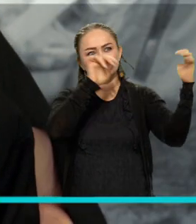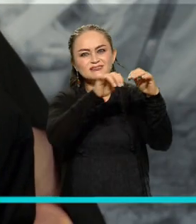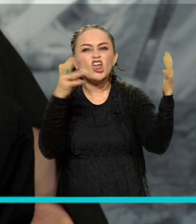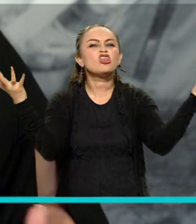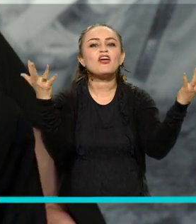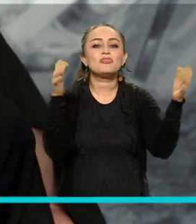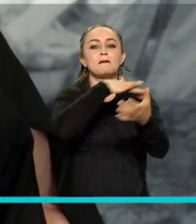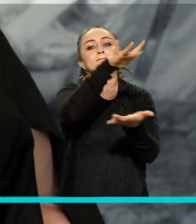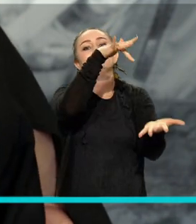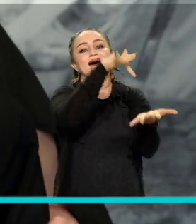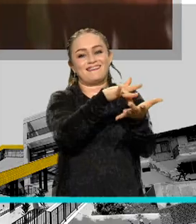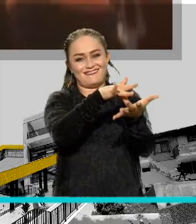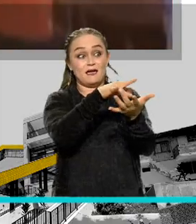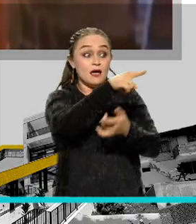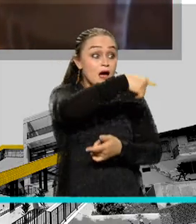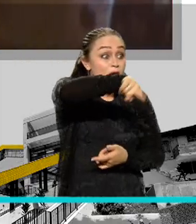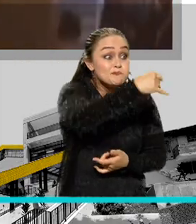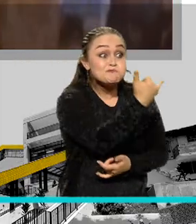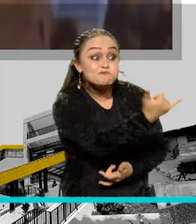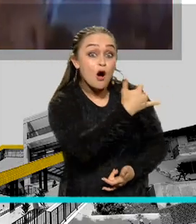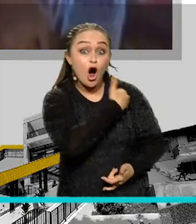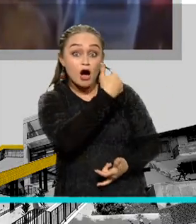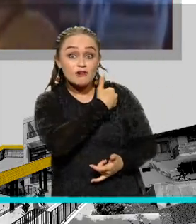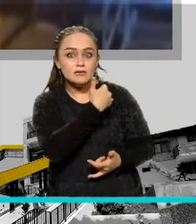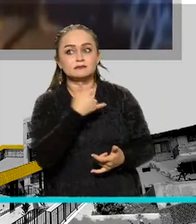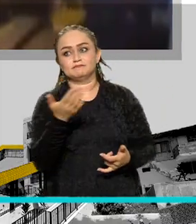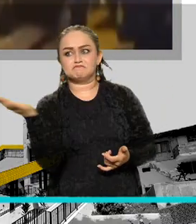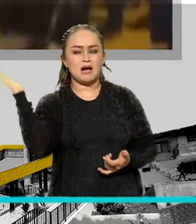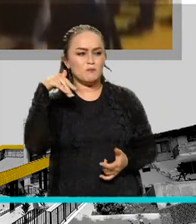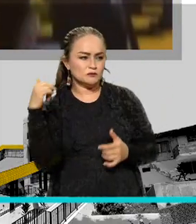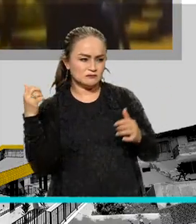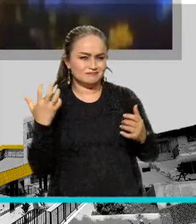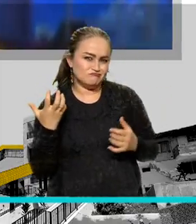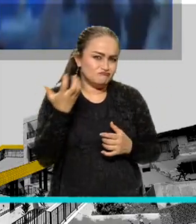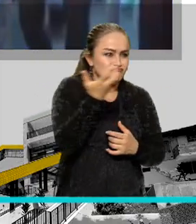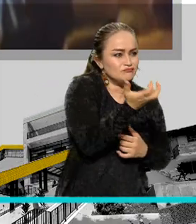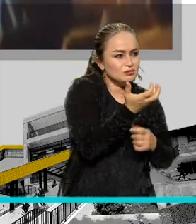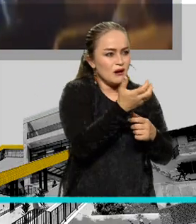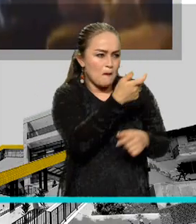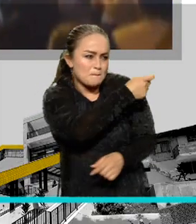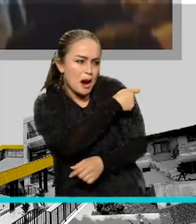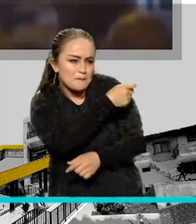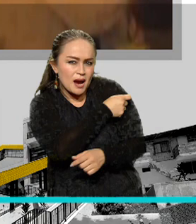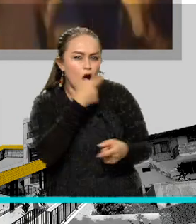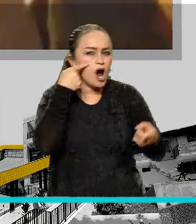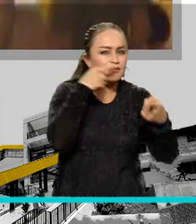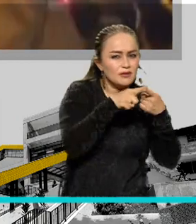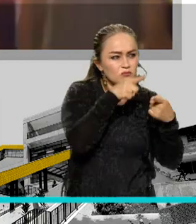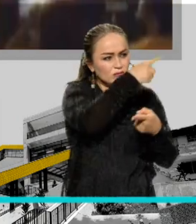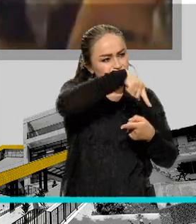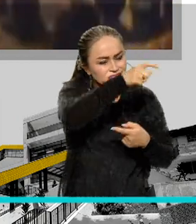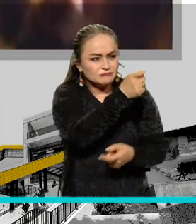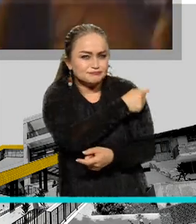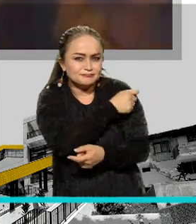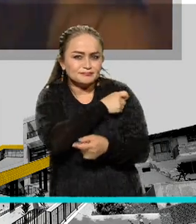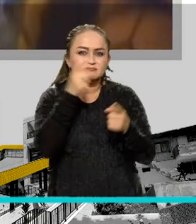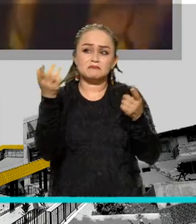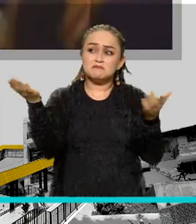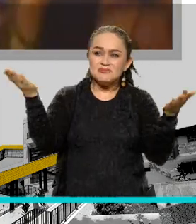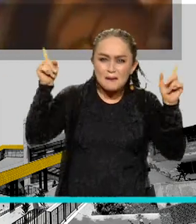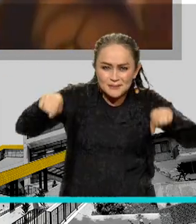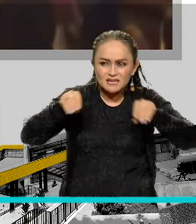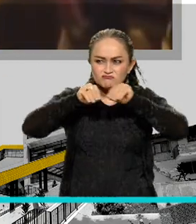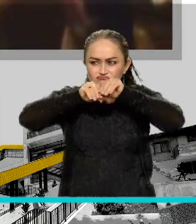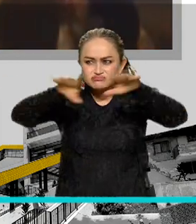jornadas de vacunación en los parques donde ellos están usualmente, a través de mensajes de texto, estamos buscando así mismo también los